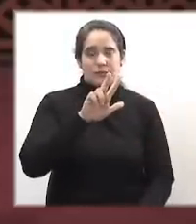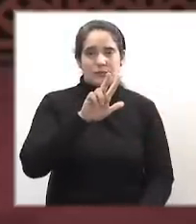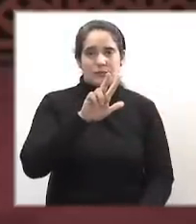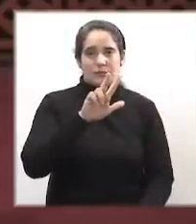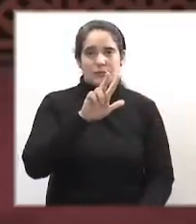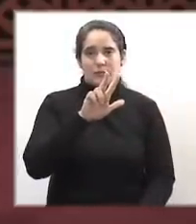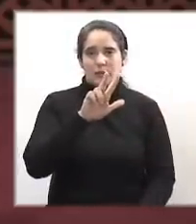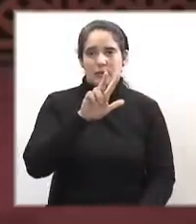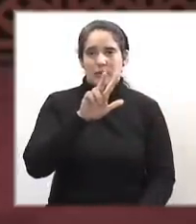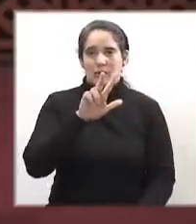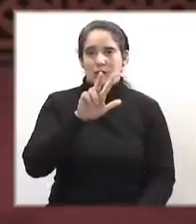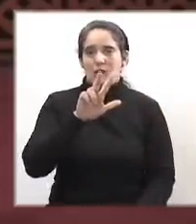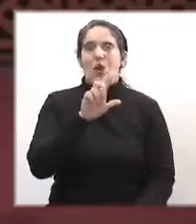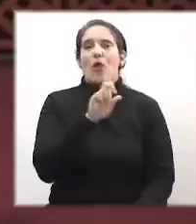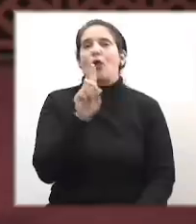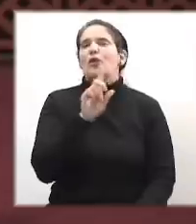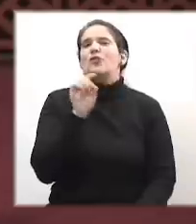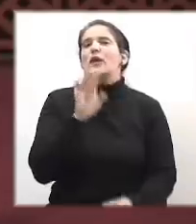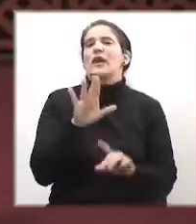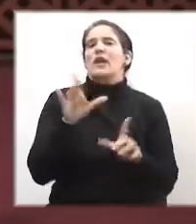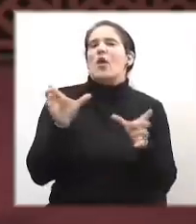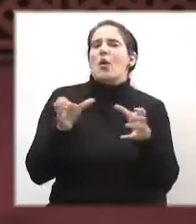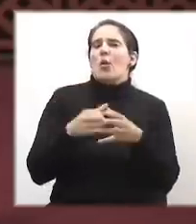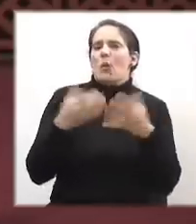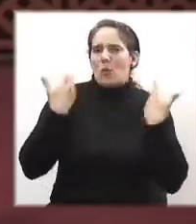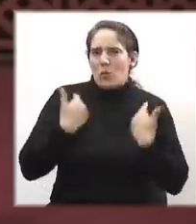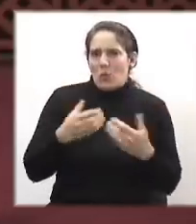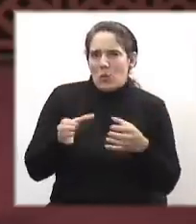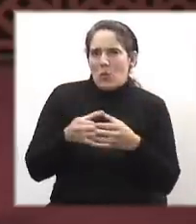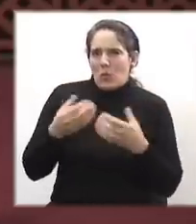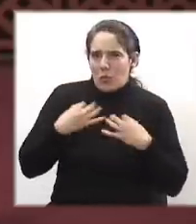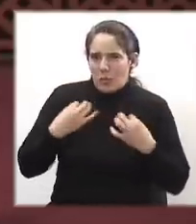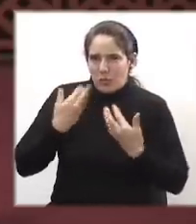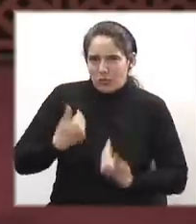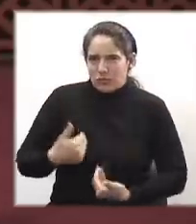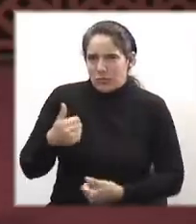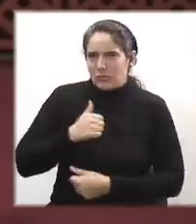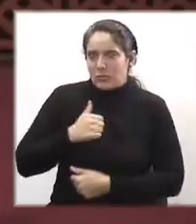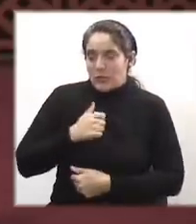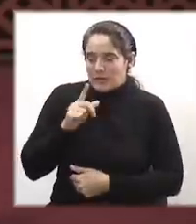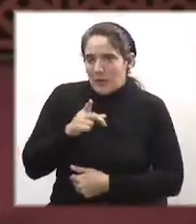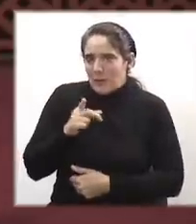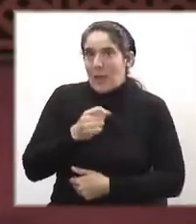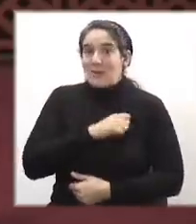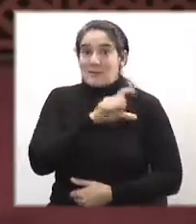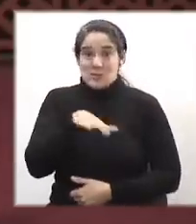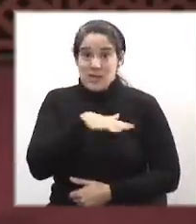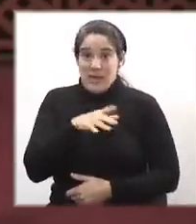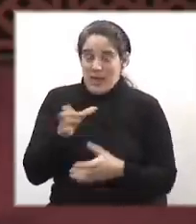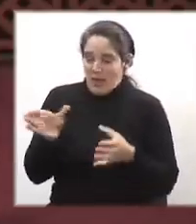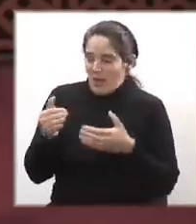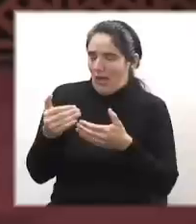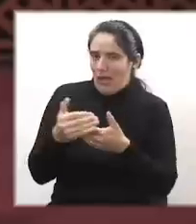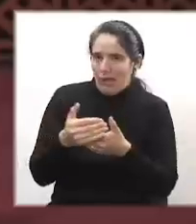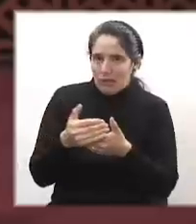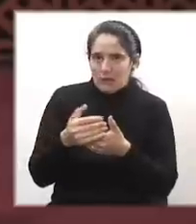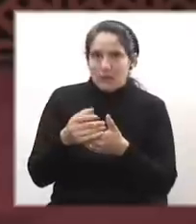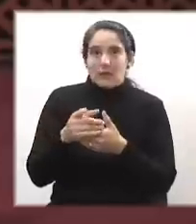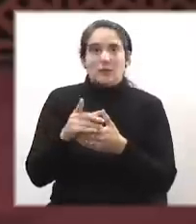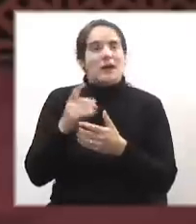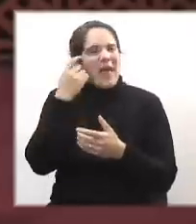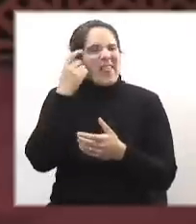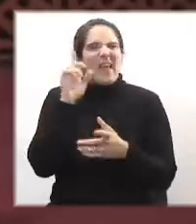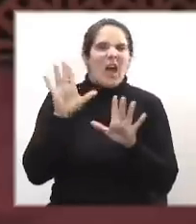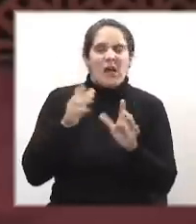pasó que a un grupo de uniformados en complicidad con un montón de civiles se les ocurrió cerrar el Parlamento.